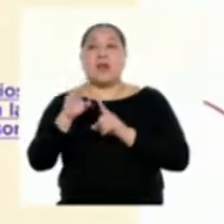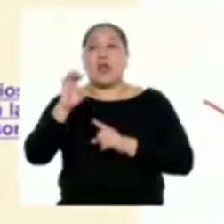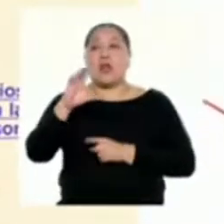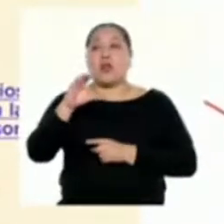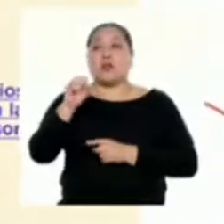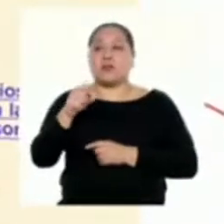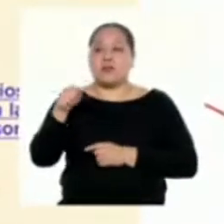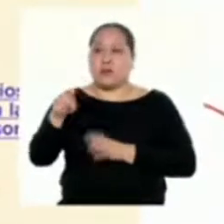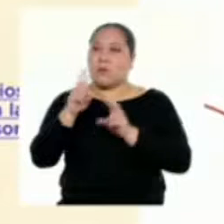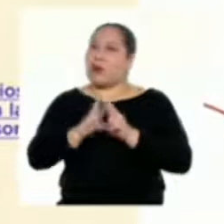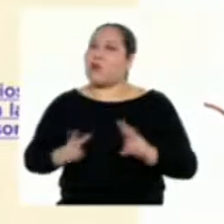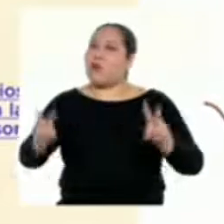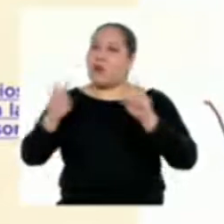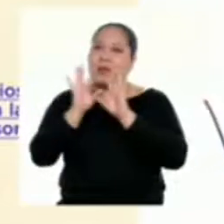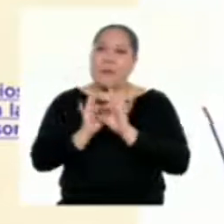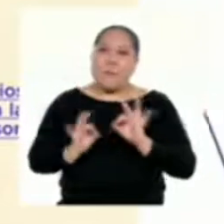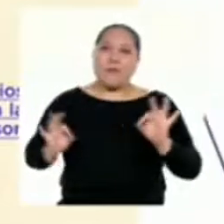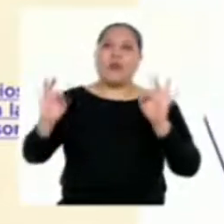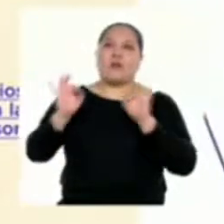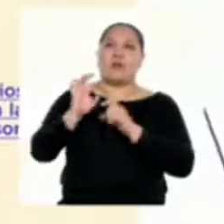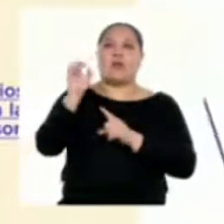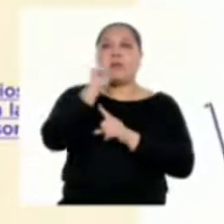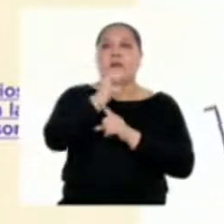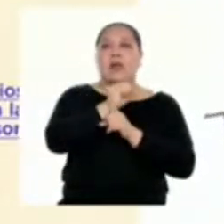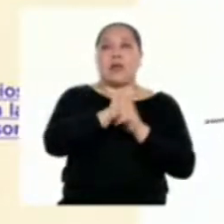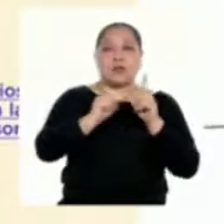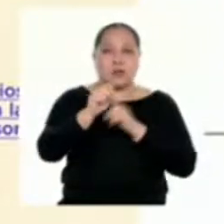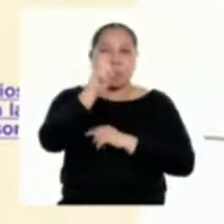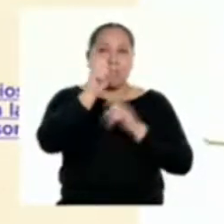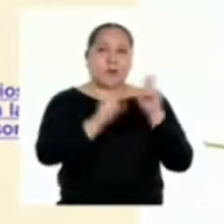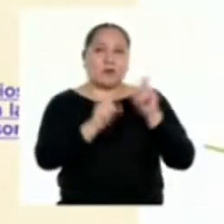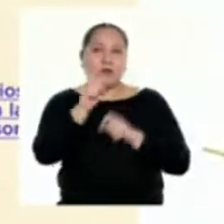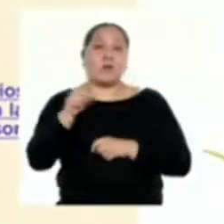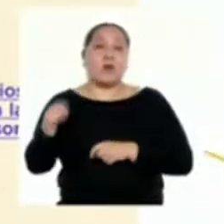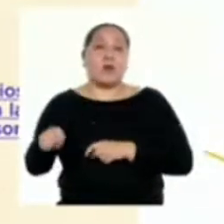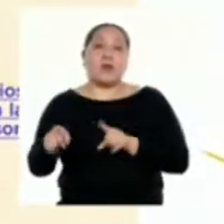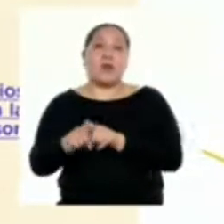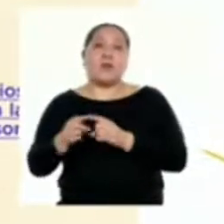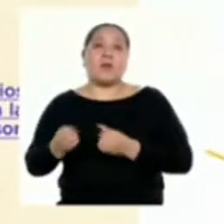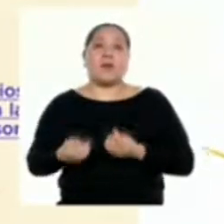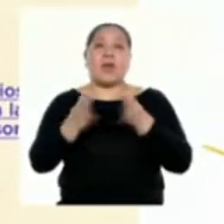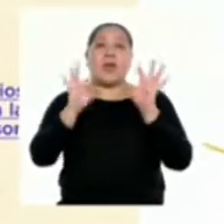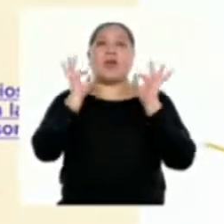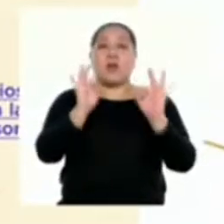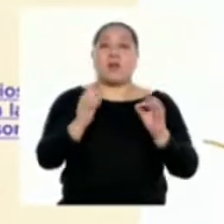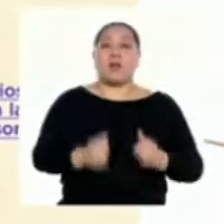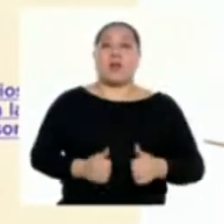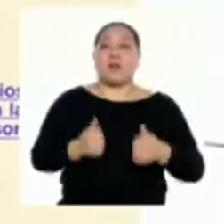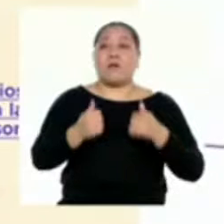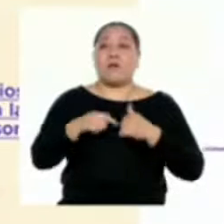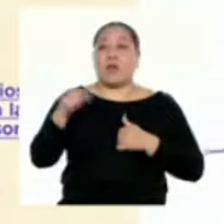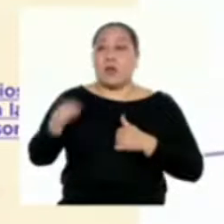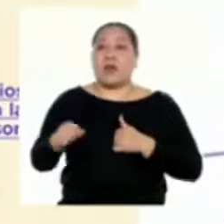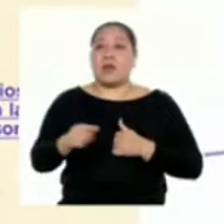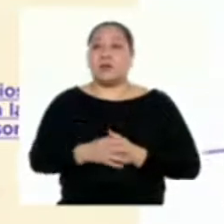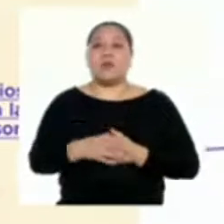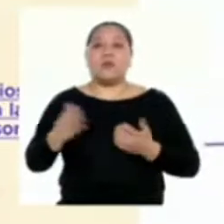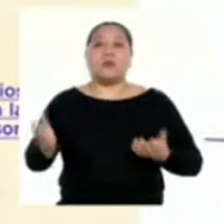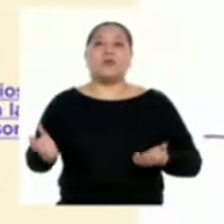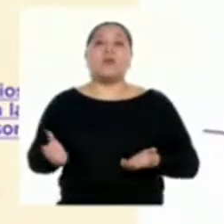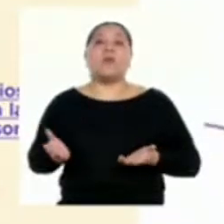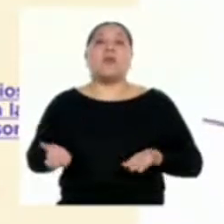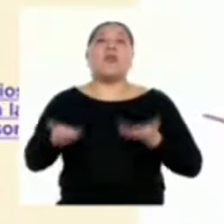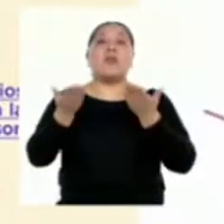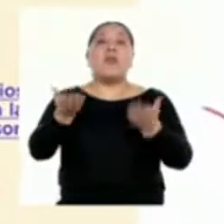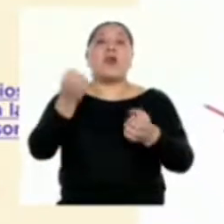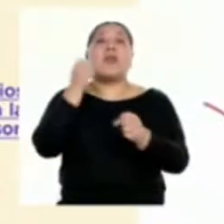esencial para la sociedad y las personas, pues además de contribuir a nuestra calidad de vida, son un potencial de generación de empleo